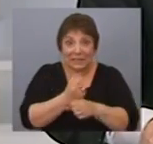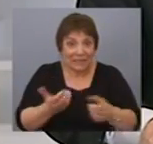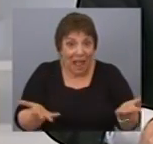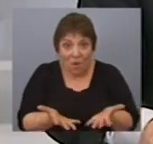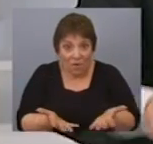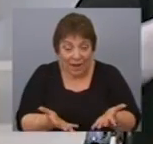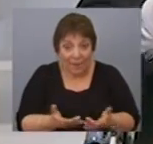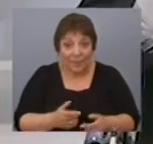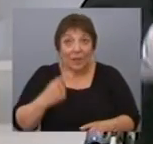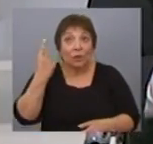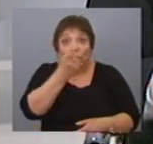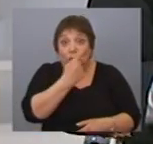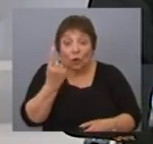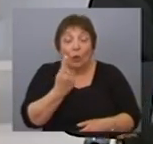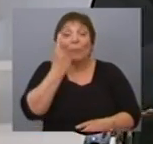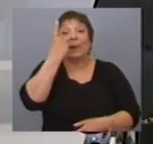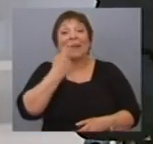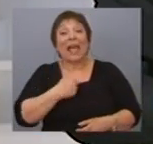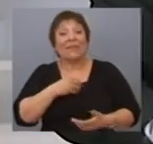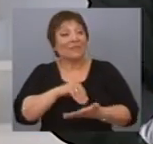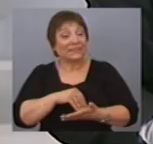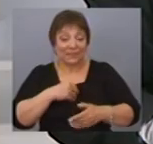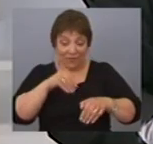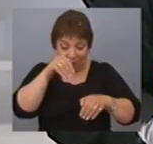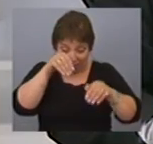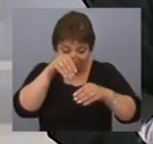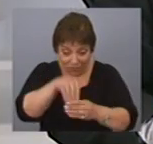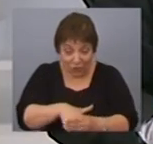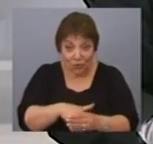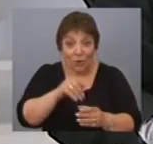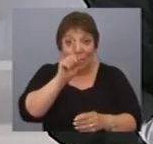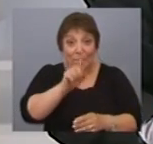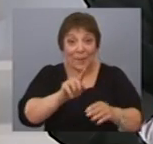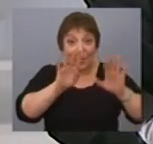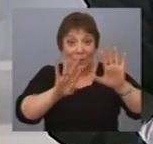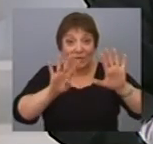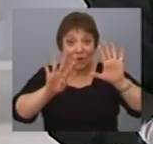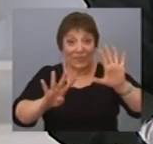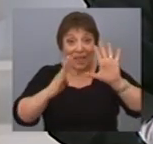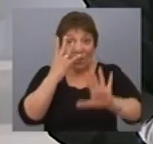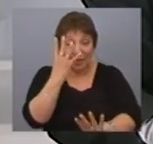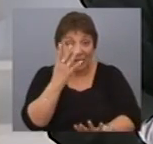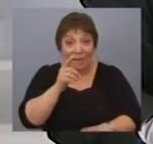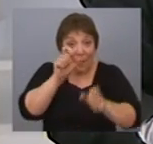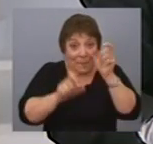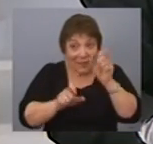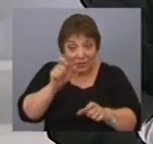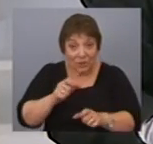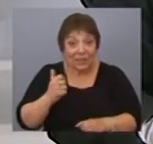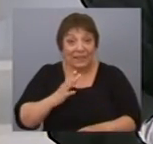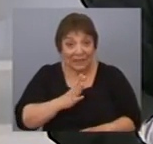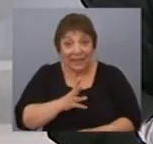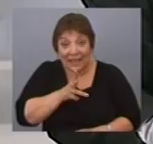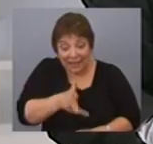votantes primerizos del Frente Amplio en el año 94 son gente que hoy puede tener